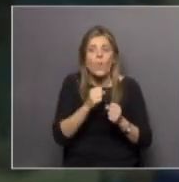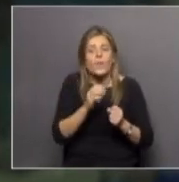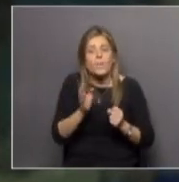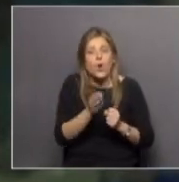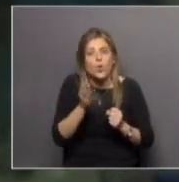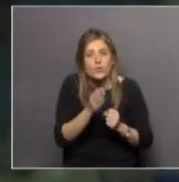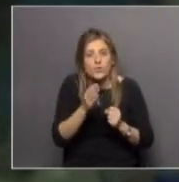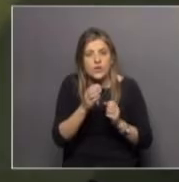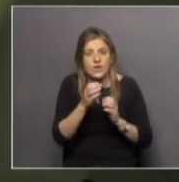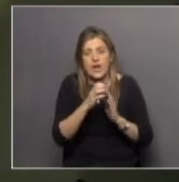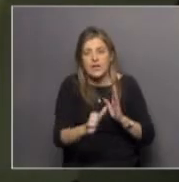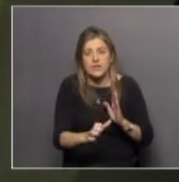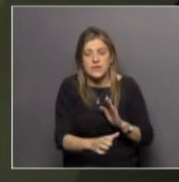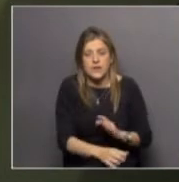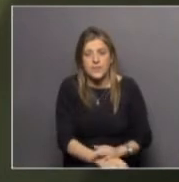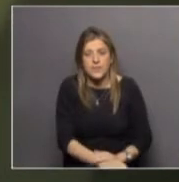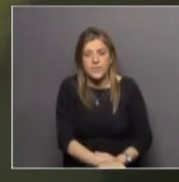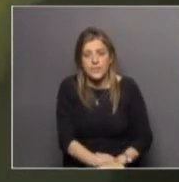que tiene que ver con la corriente eléctrica.